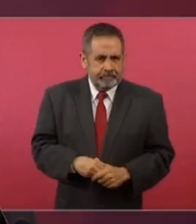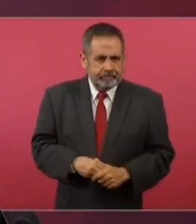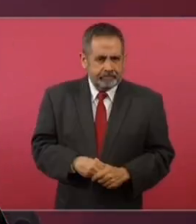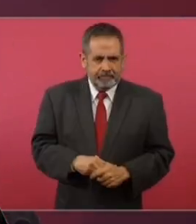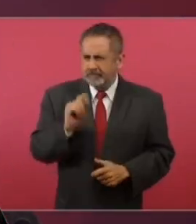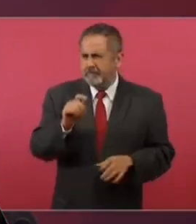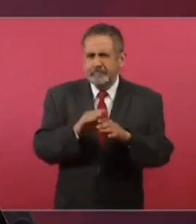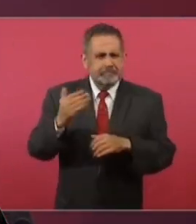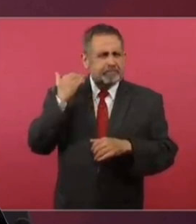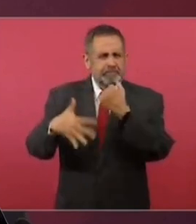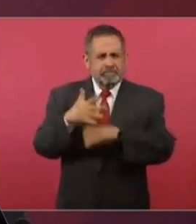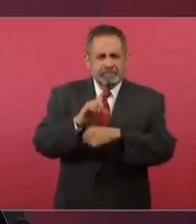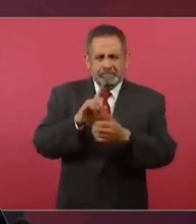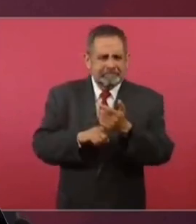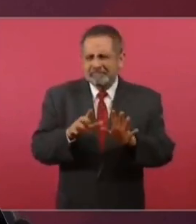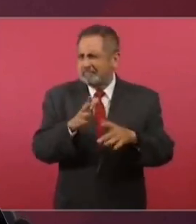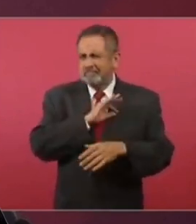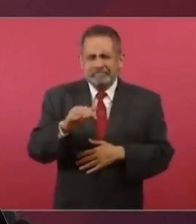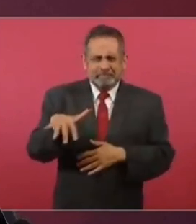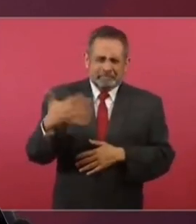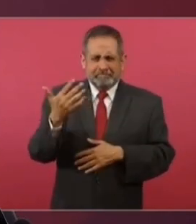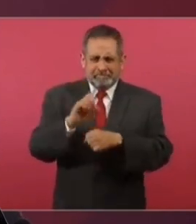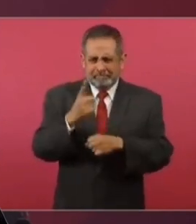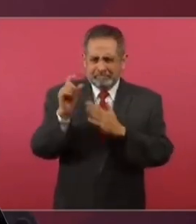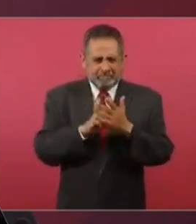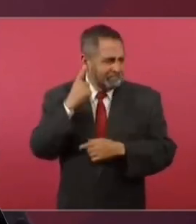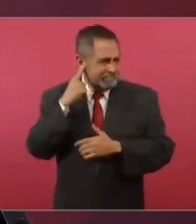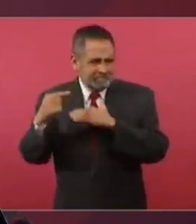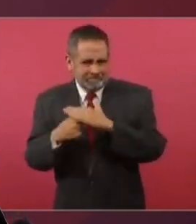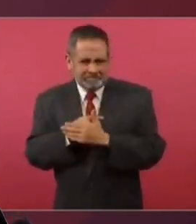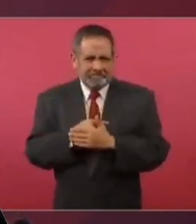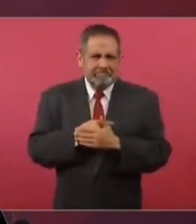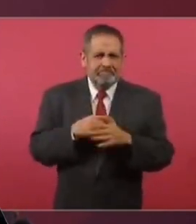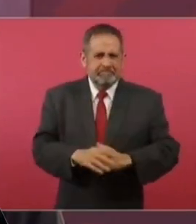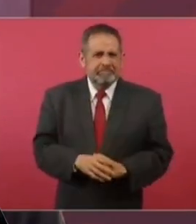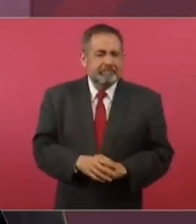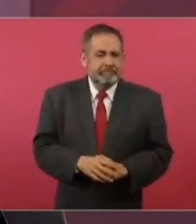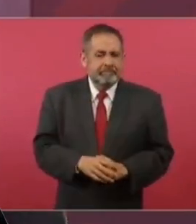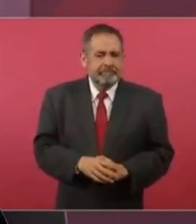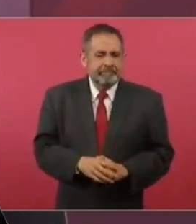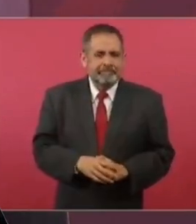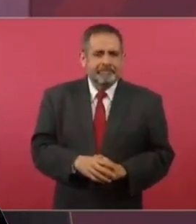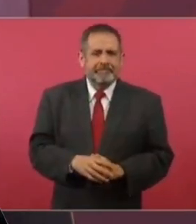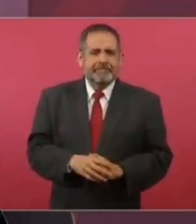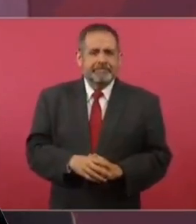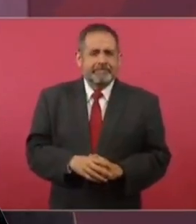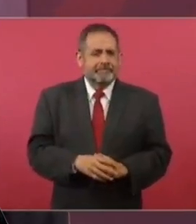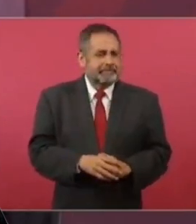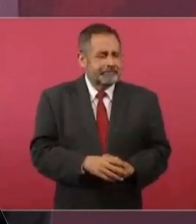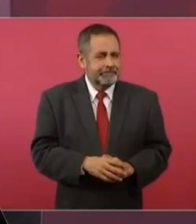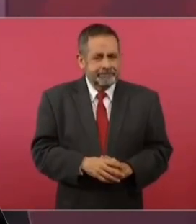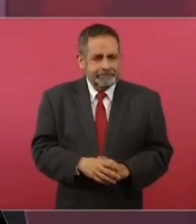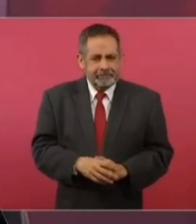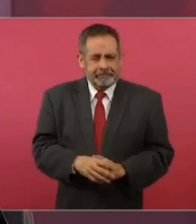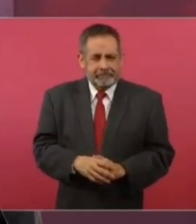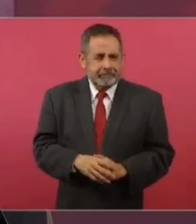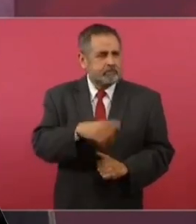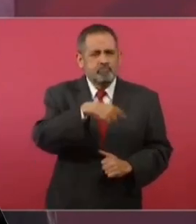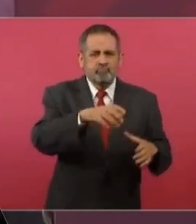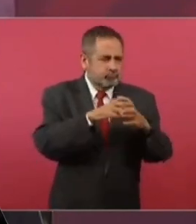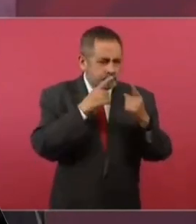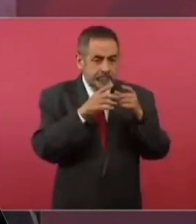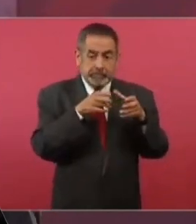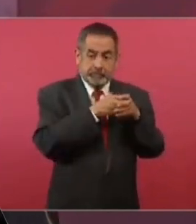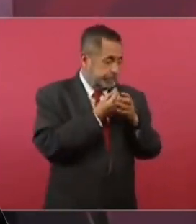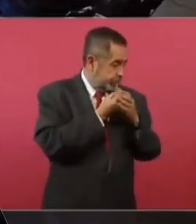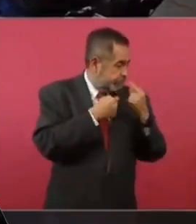Gálvez. Hace como 15 días, de 15 días a un mes me enteré, mis gargantas profundas. Y fue un proceso de